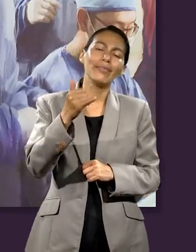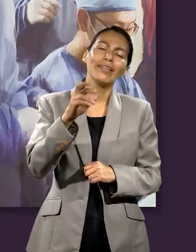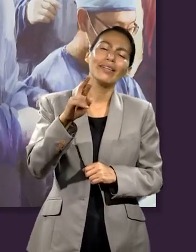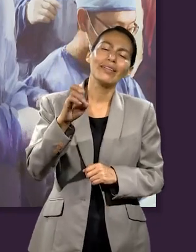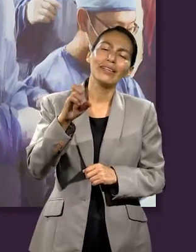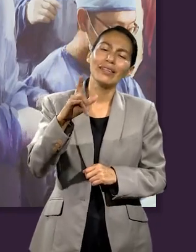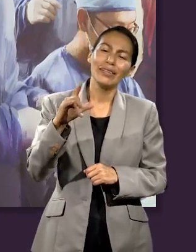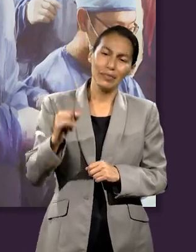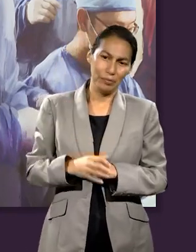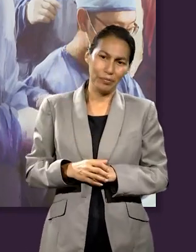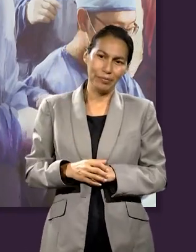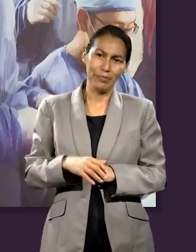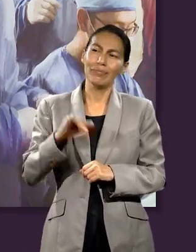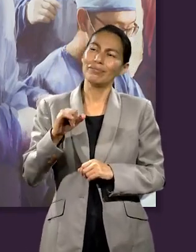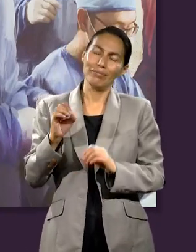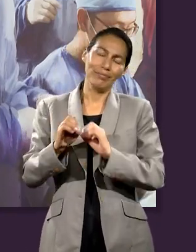sí.